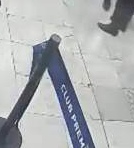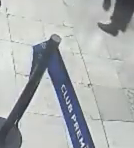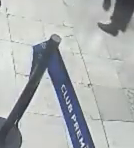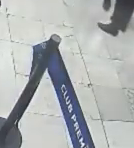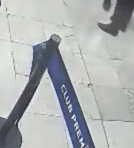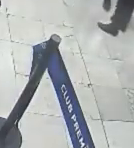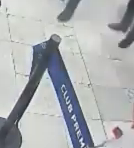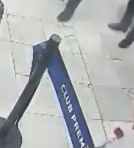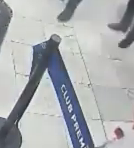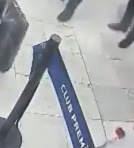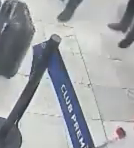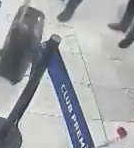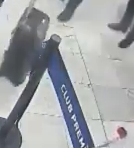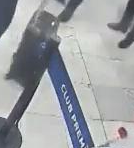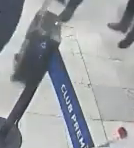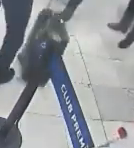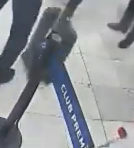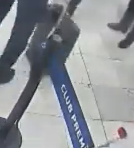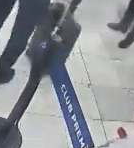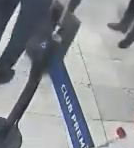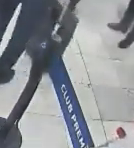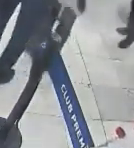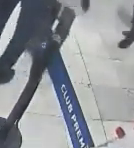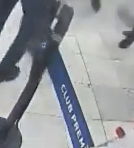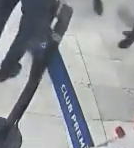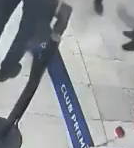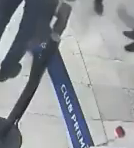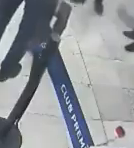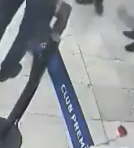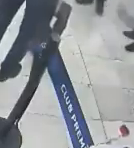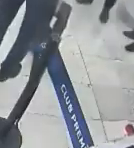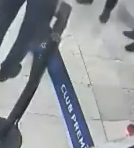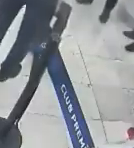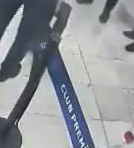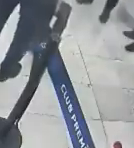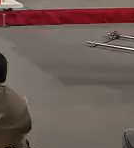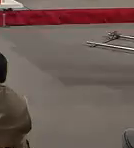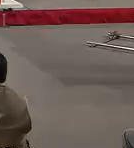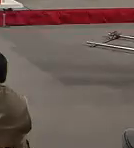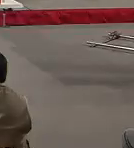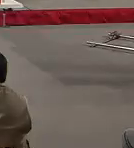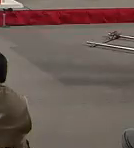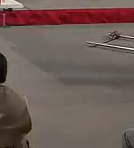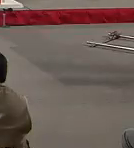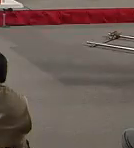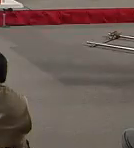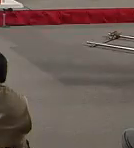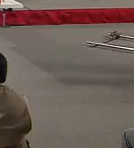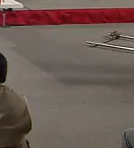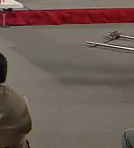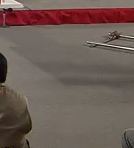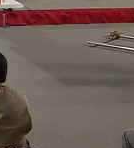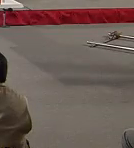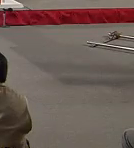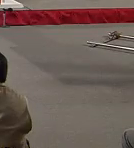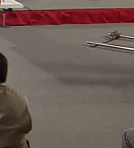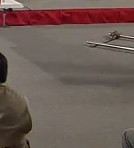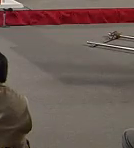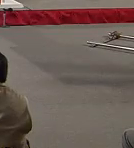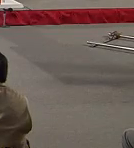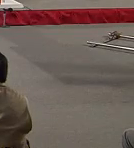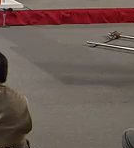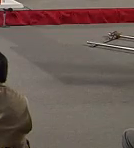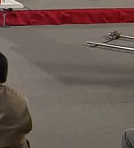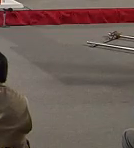un tuit, agradeció ese detalle. La que sigue, por favor. Este es otro caso de una ciudadana